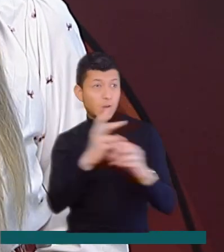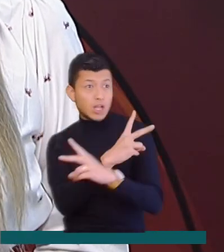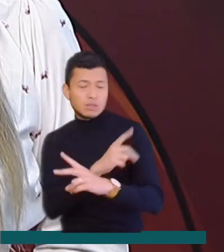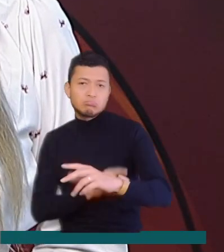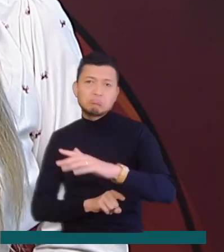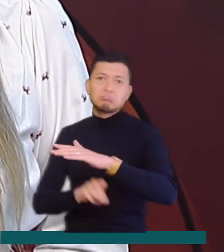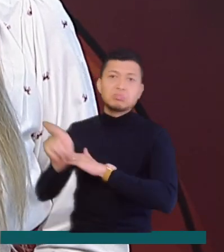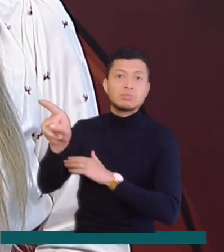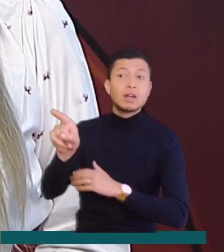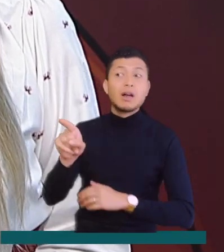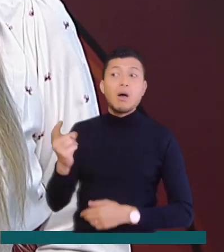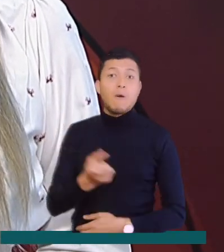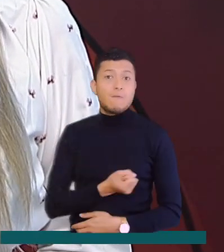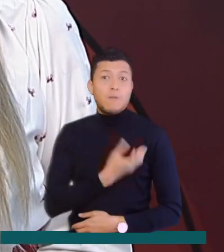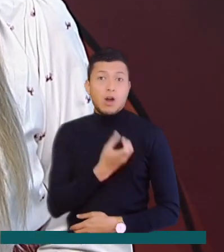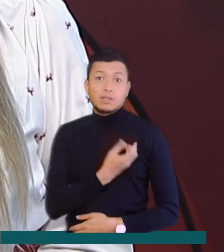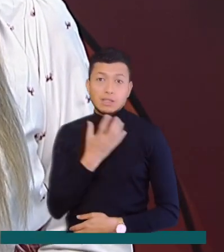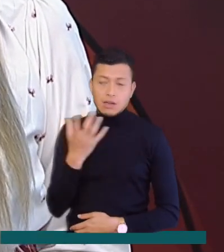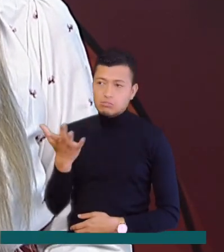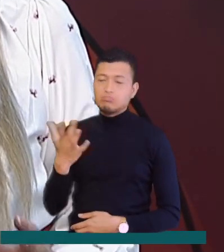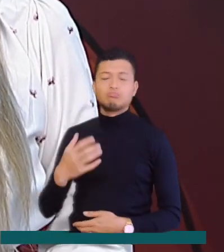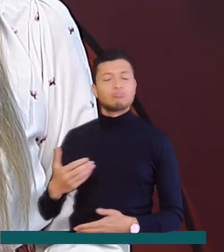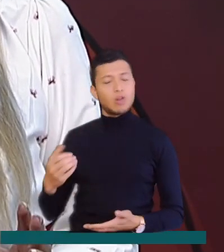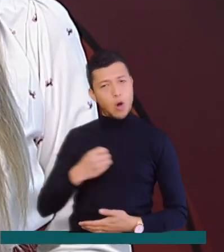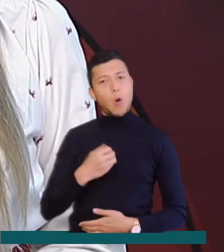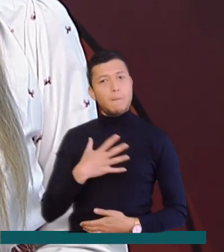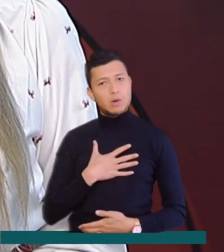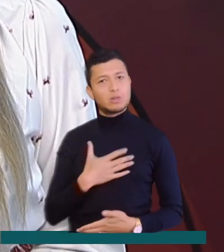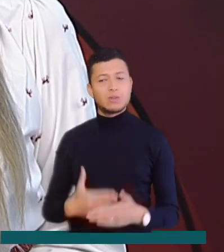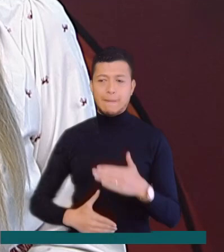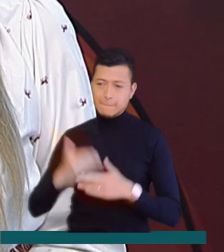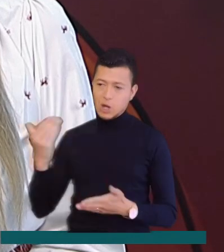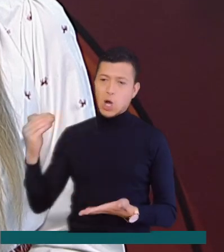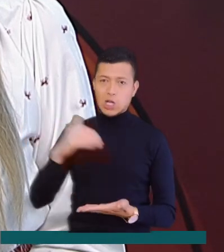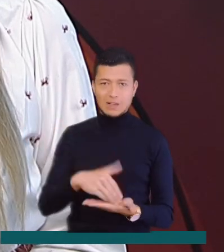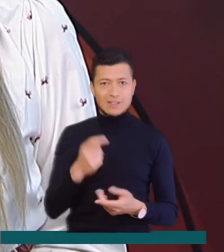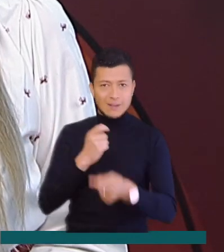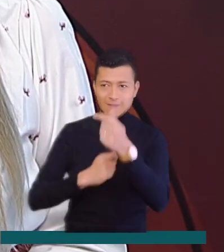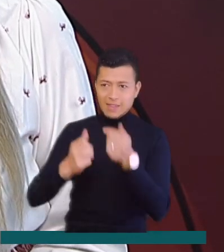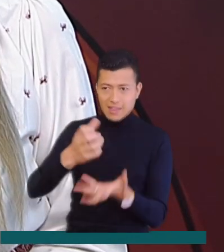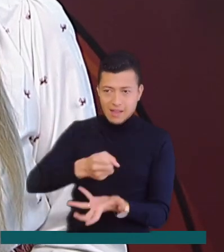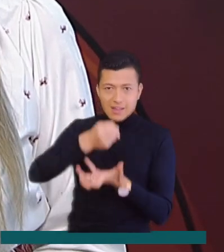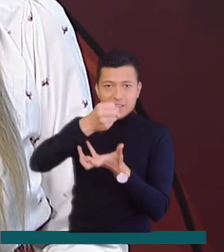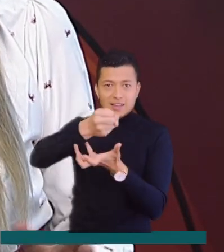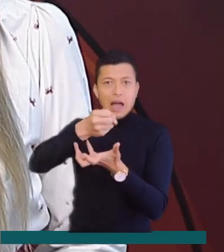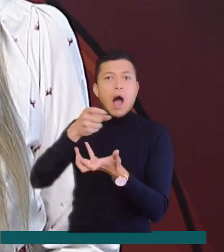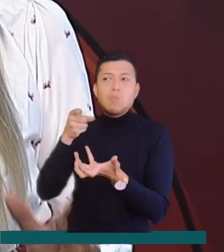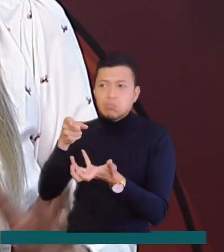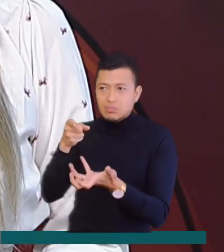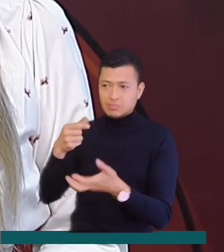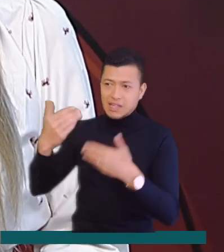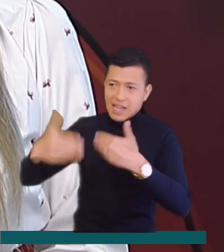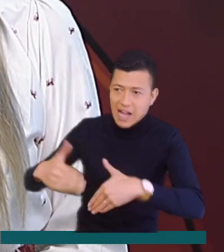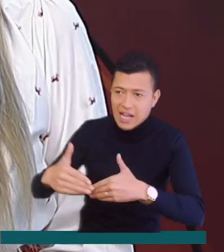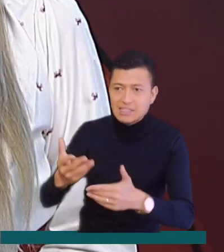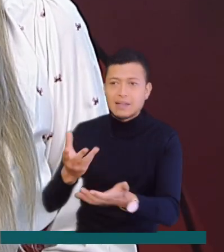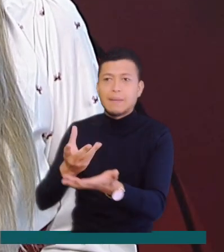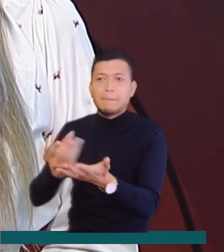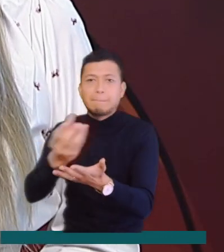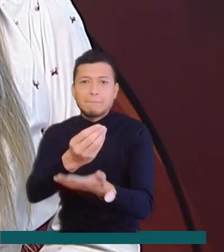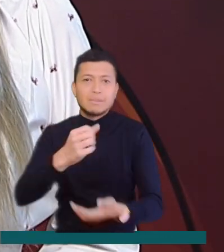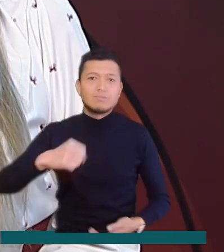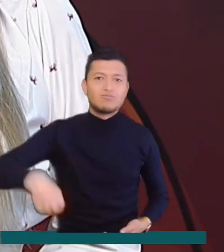de la violencia, pero encontró en Florencia la oportunidad de comenzar de nuevo a punta de tamales que fueron incursionando en calles y mercados.